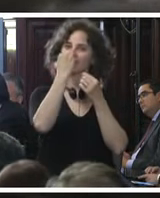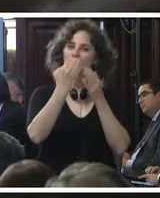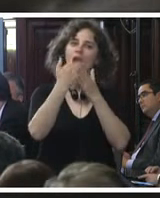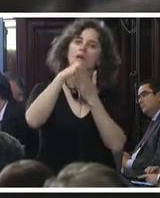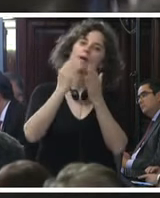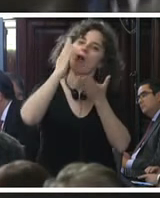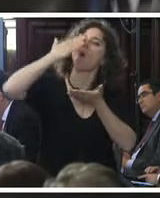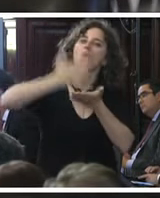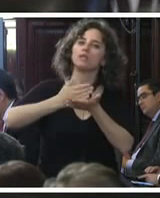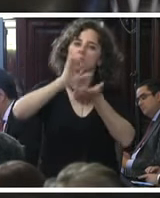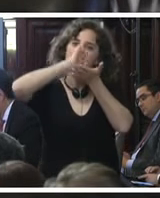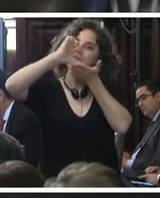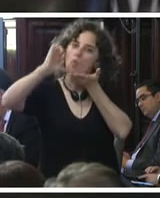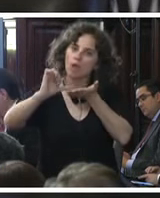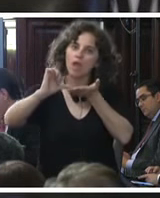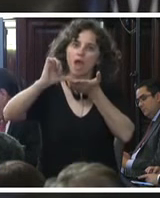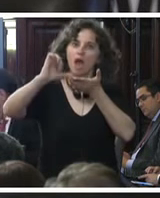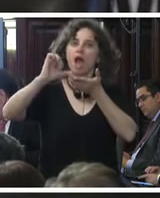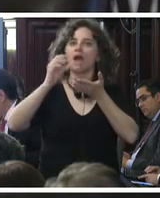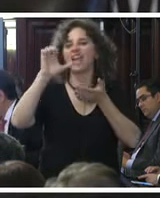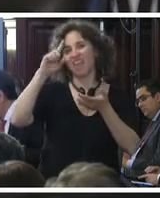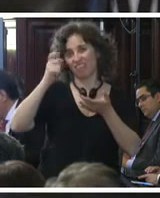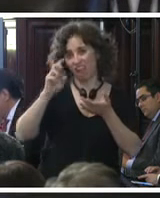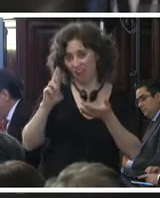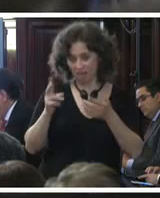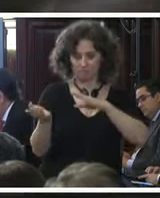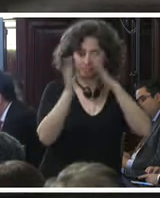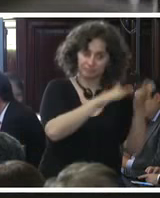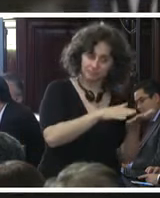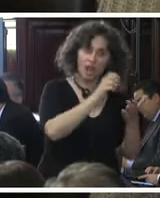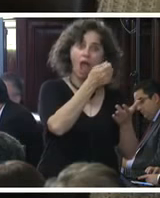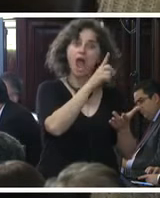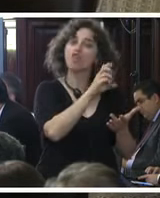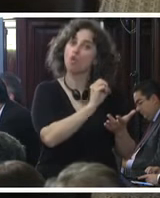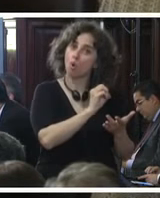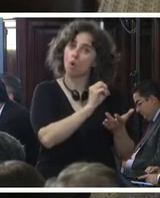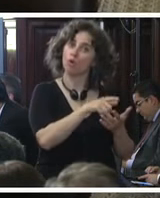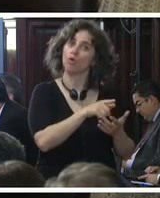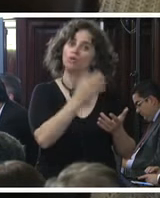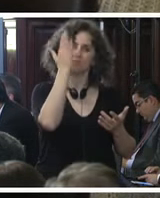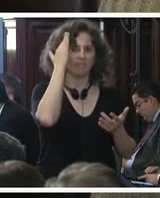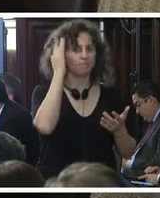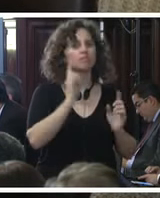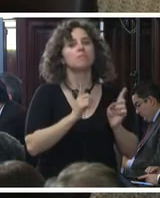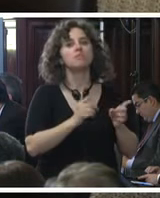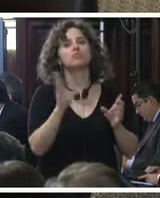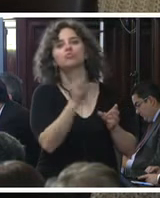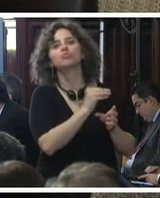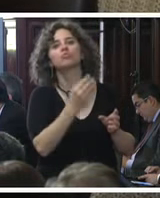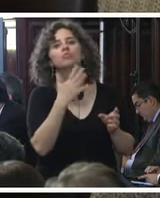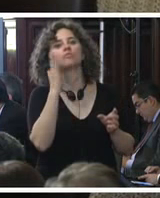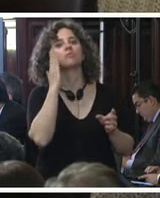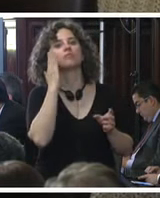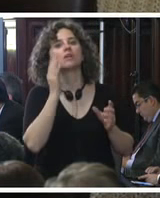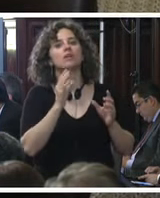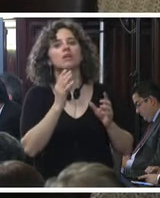cirugía en el caso de Edgar en el caso de Aldo sabemos también todos que se encuentra